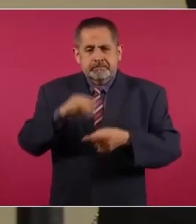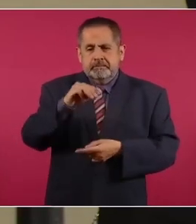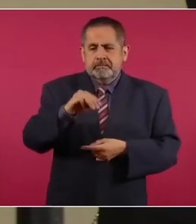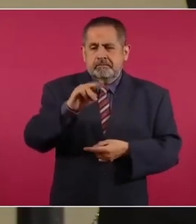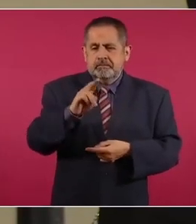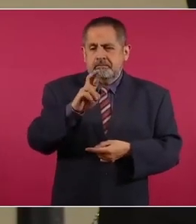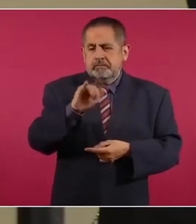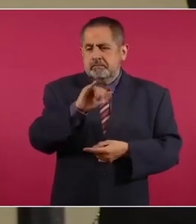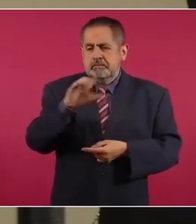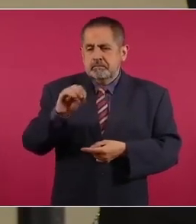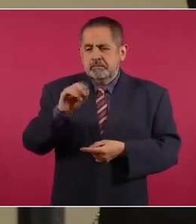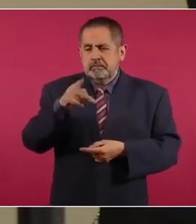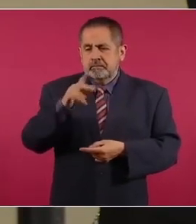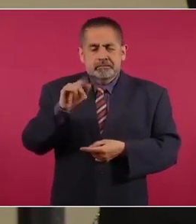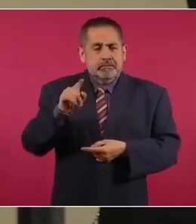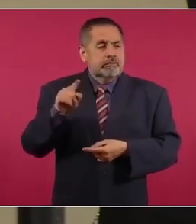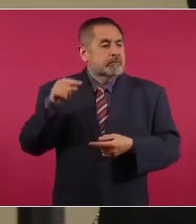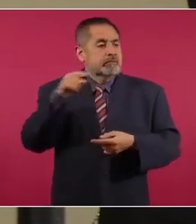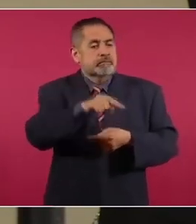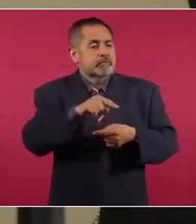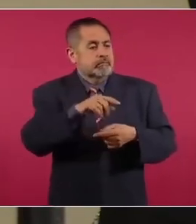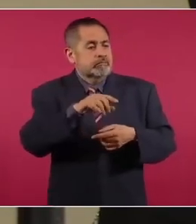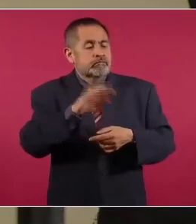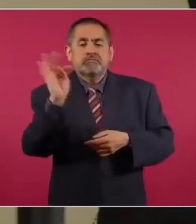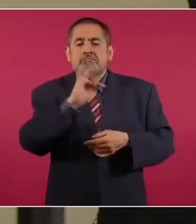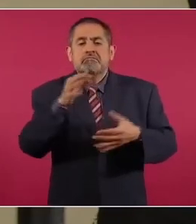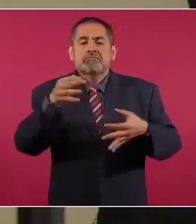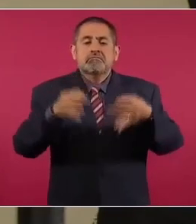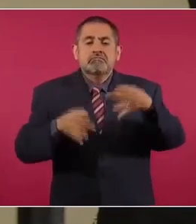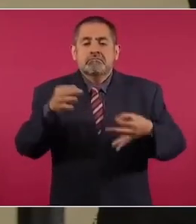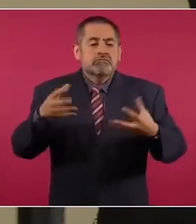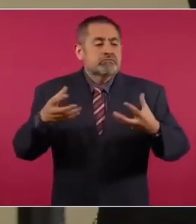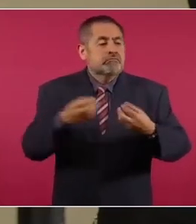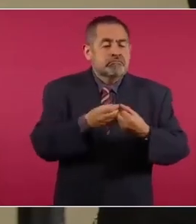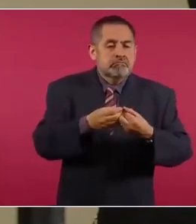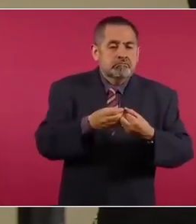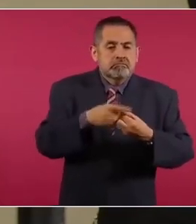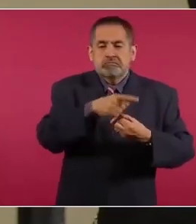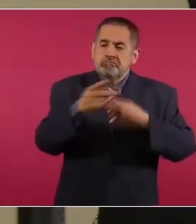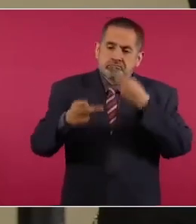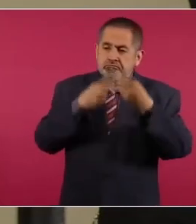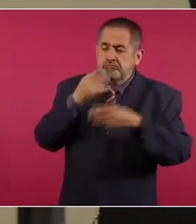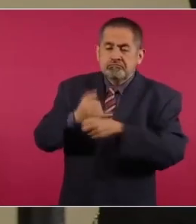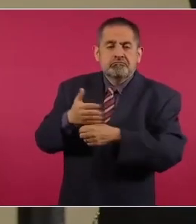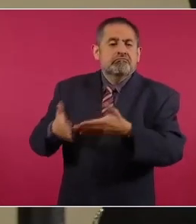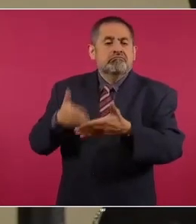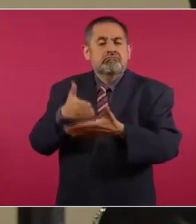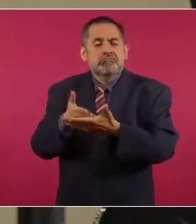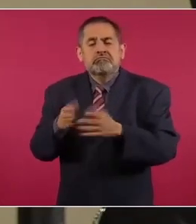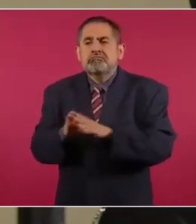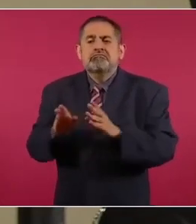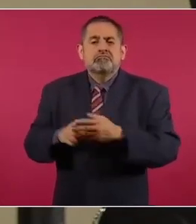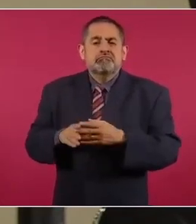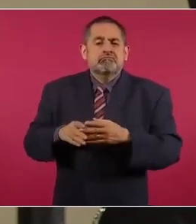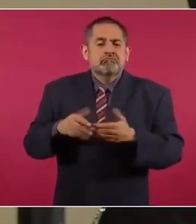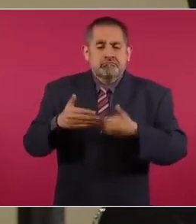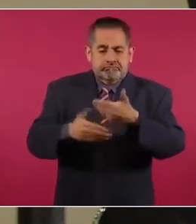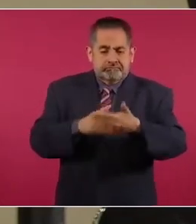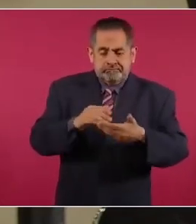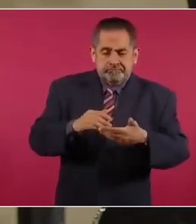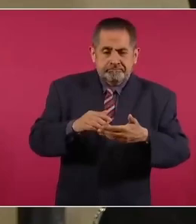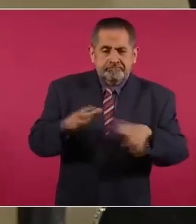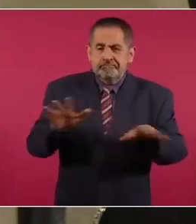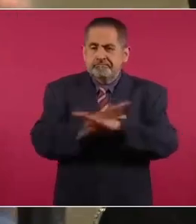Karam que permitiría que él pudiera o que obstaculiza más bien es la judicialización o el proceso contra